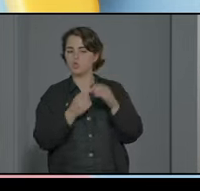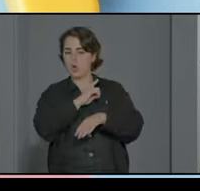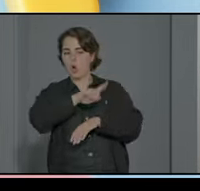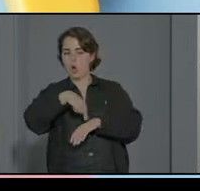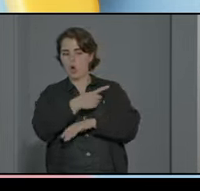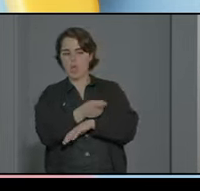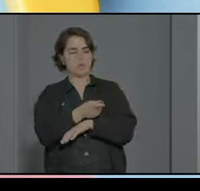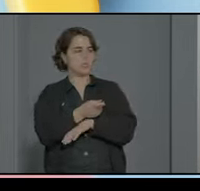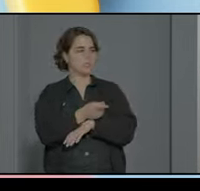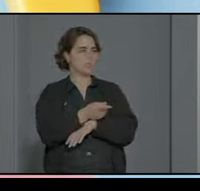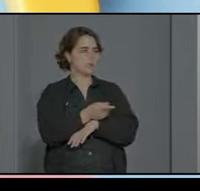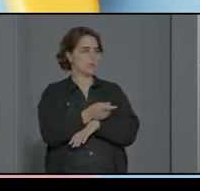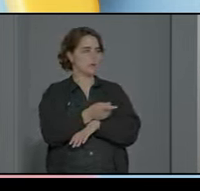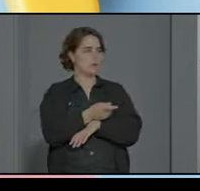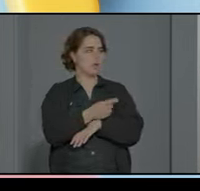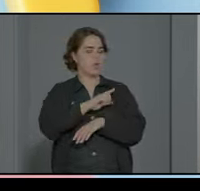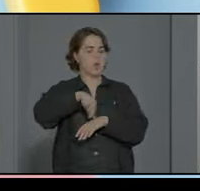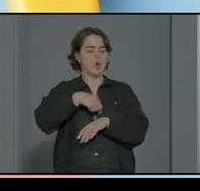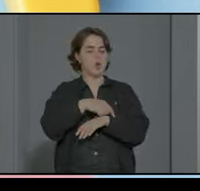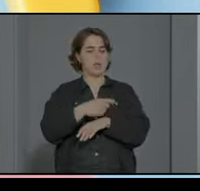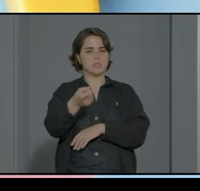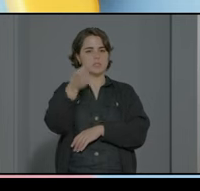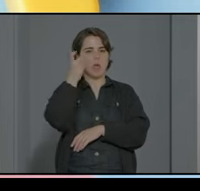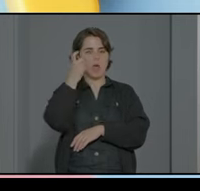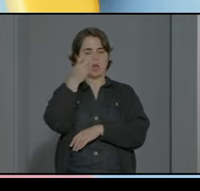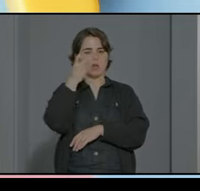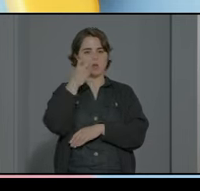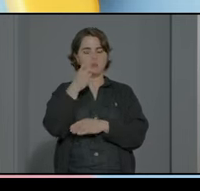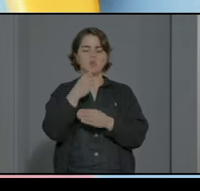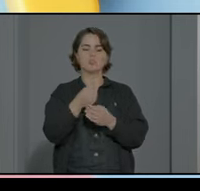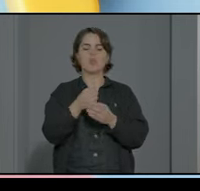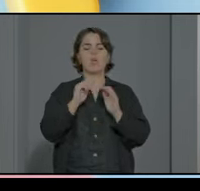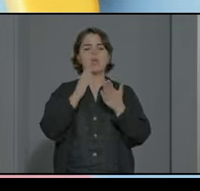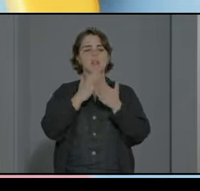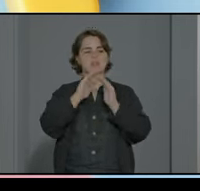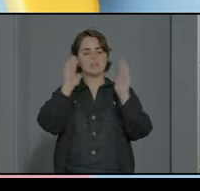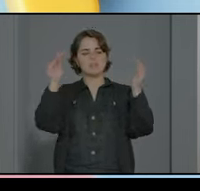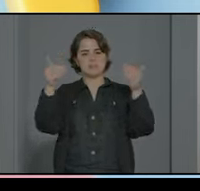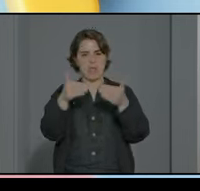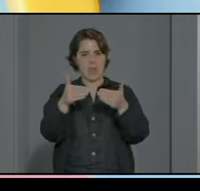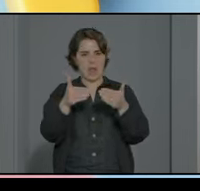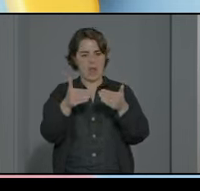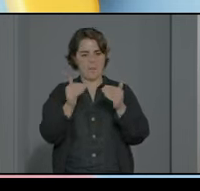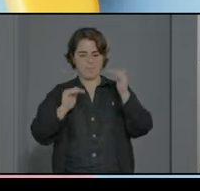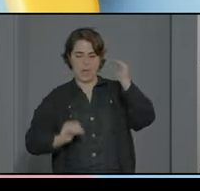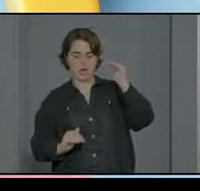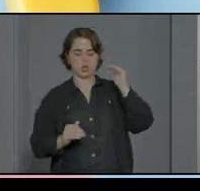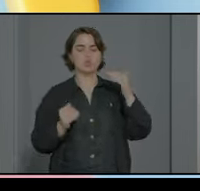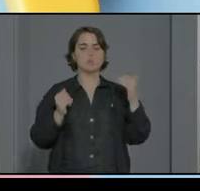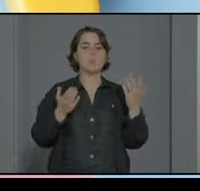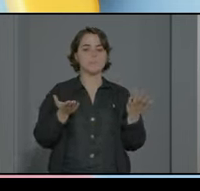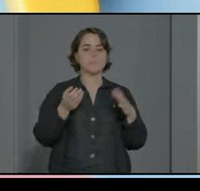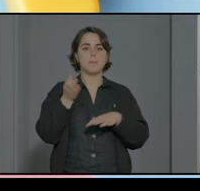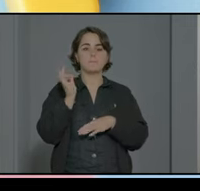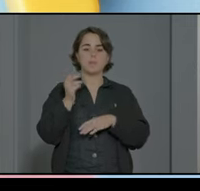que que permanecen los alumnos procedentes de las aulas TEA pero sí que es cierto que nuestra presencia